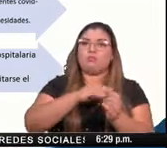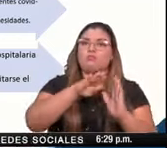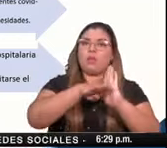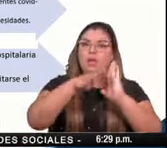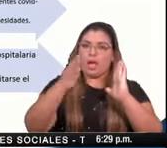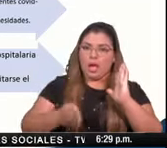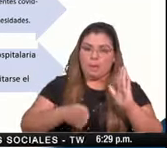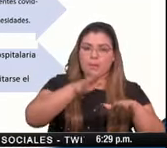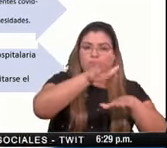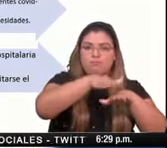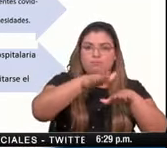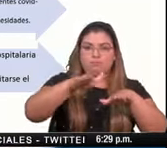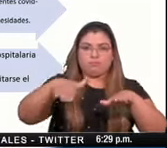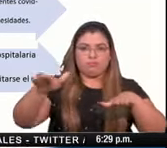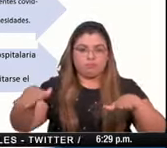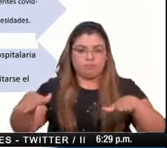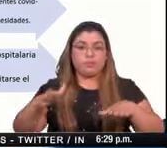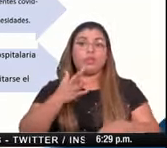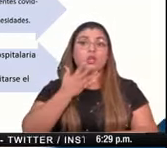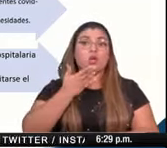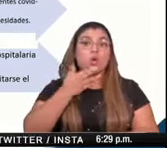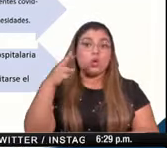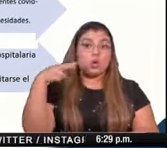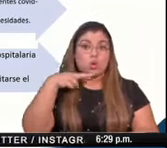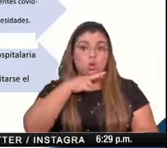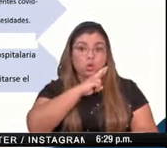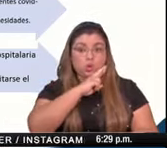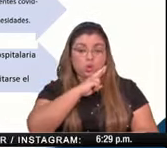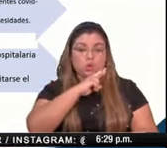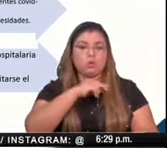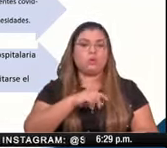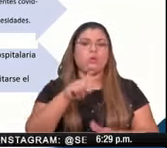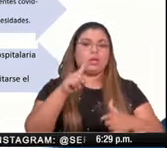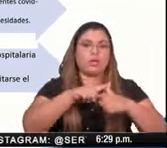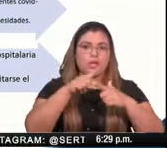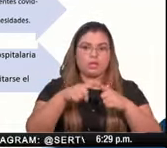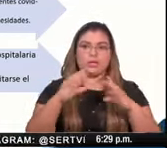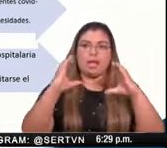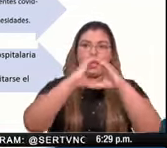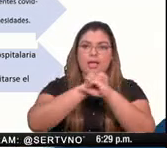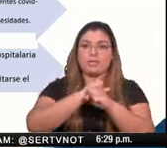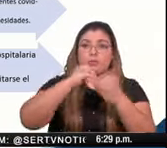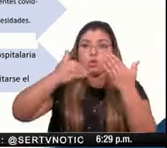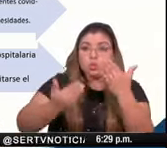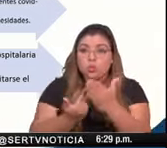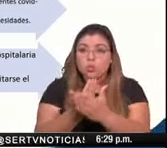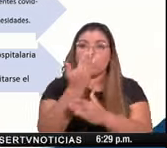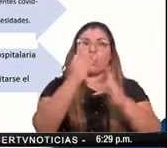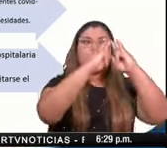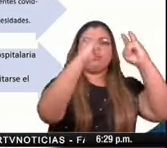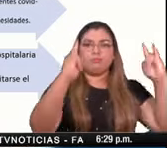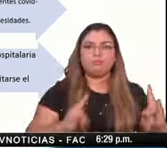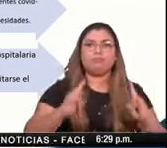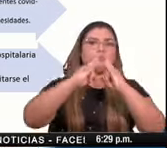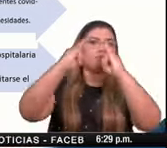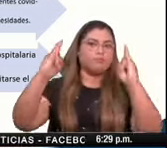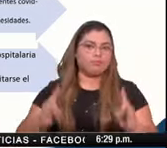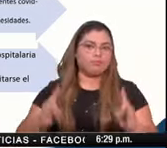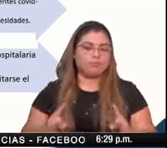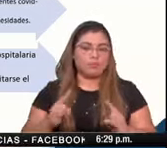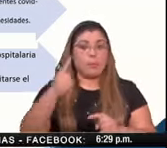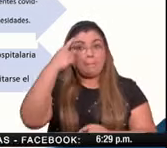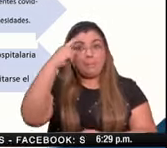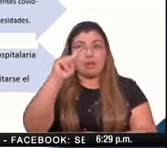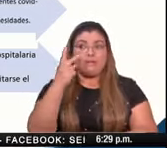y ante el desborde de los cuatro indicadores habilitamos nuevas instalaciones y ante el